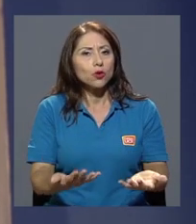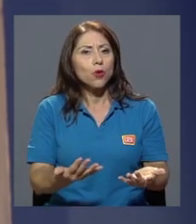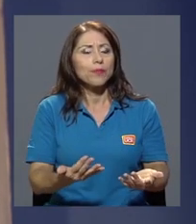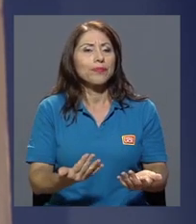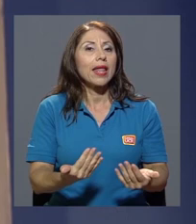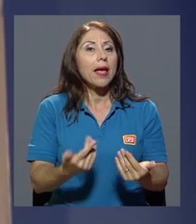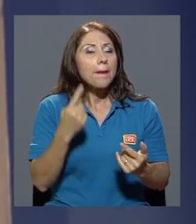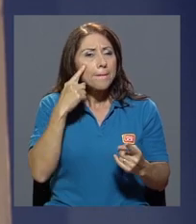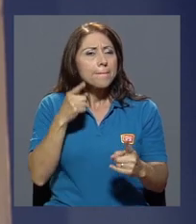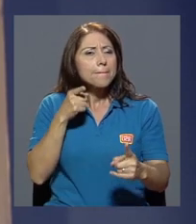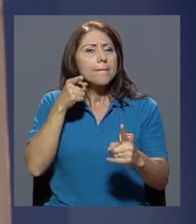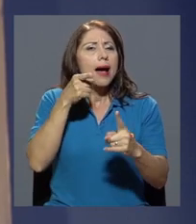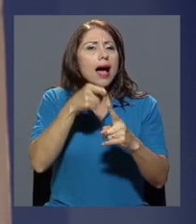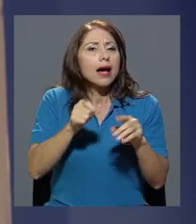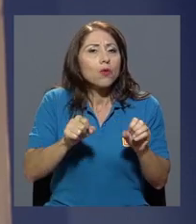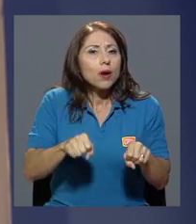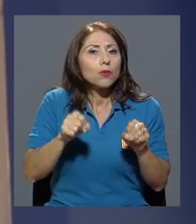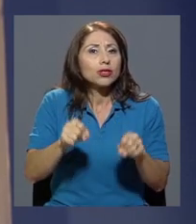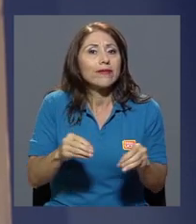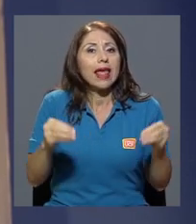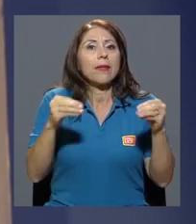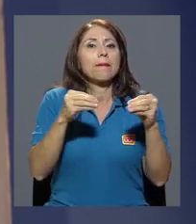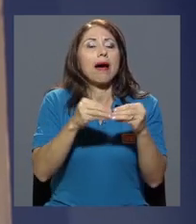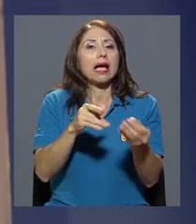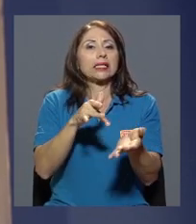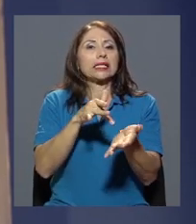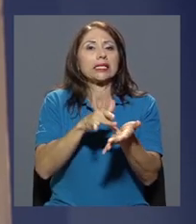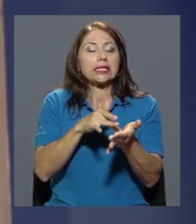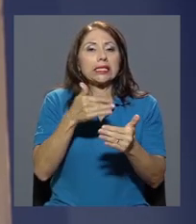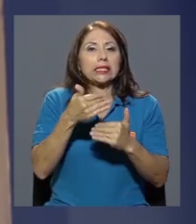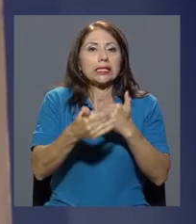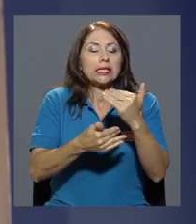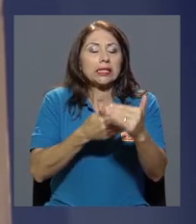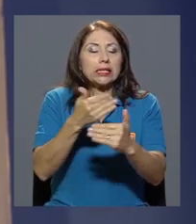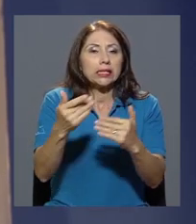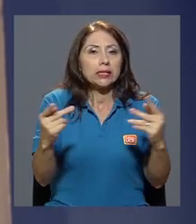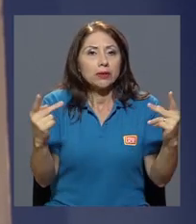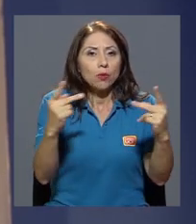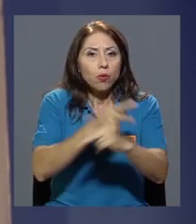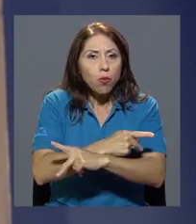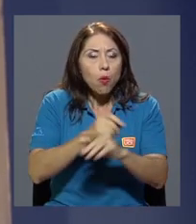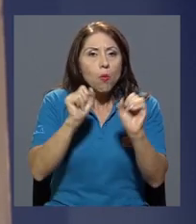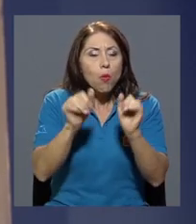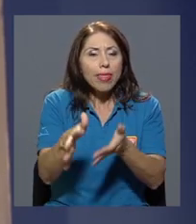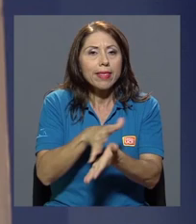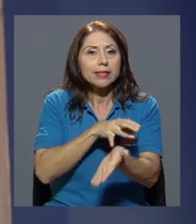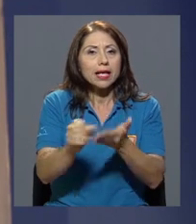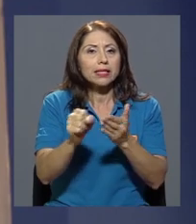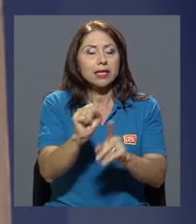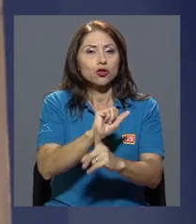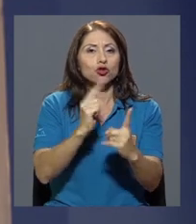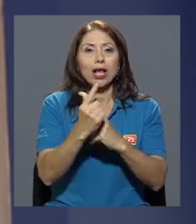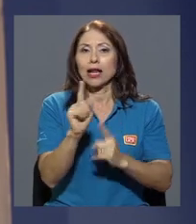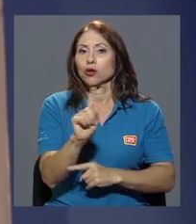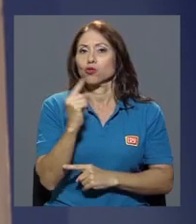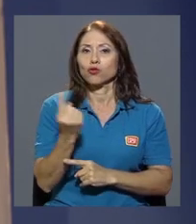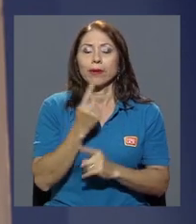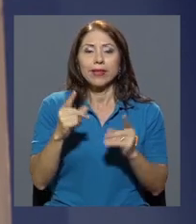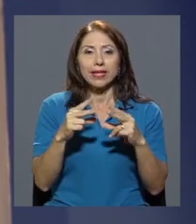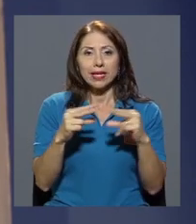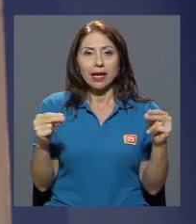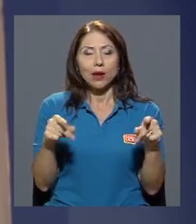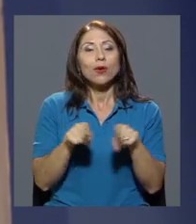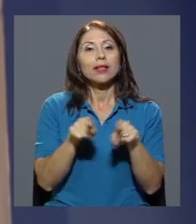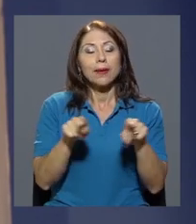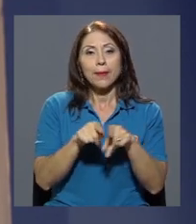posibilidad de cada vez hacerse más grave y que ocasiona un desastre social no solamente en Nicaragua, sino también